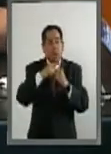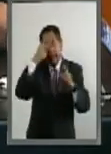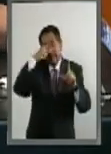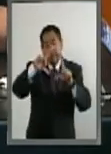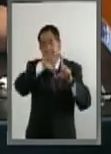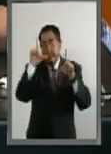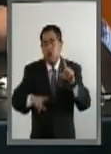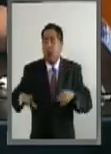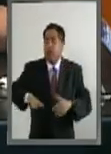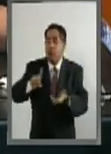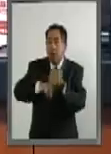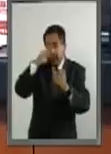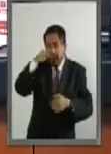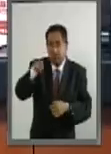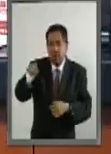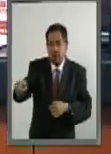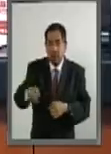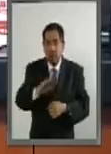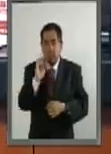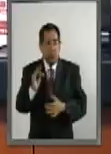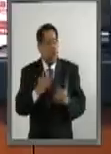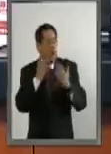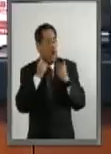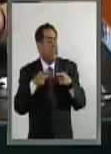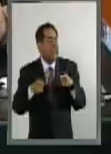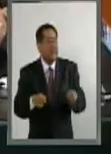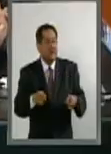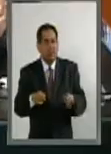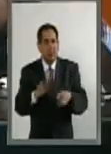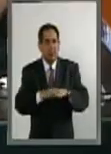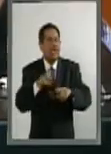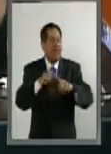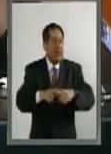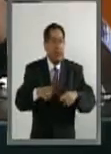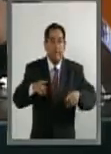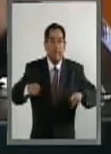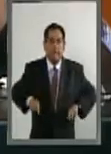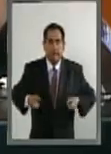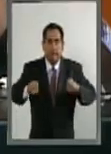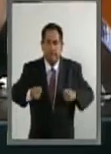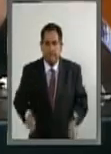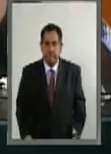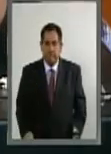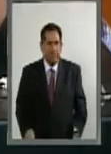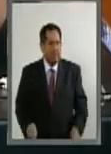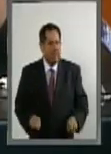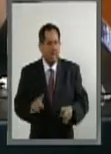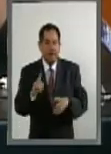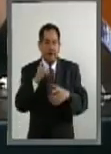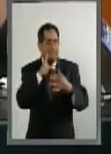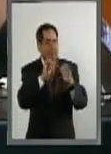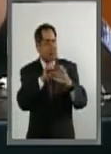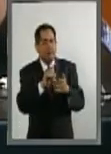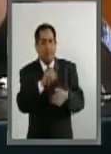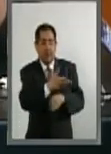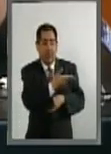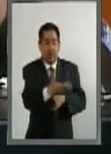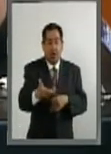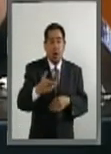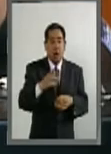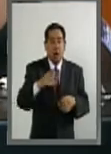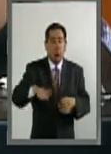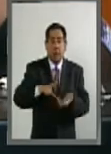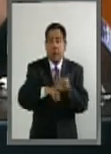del Estado mexicano. Y si hubo alguien que se bajó los pantalones, que acudió a la solicitud de un gobernador perredista,